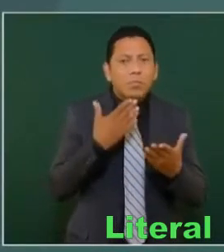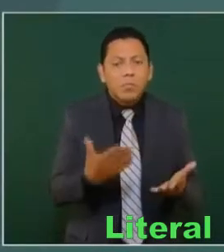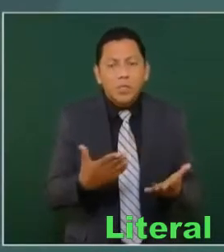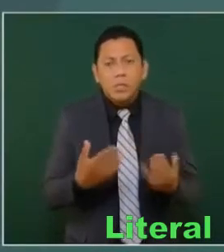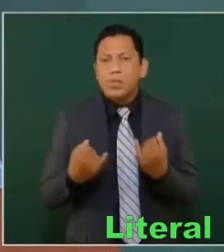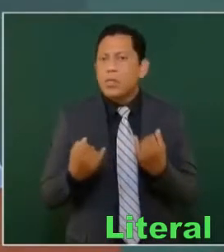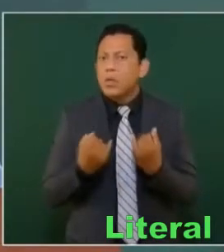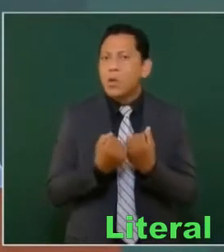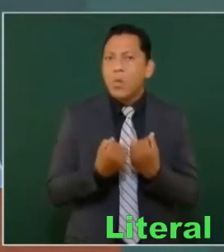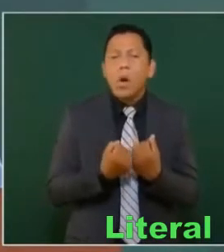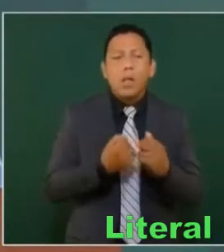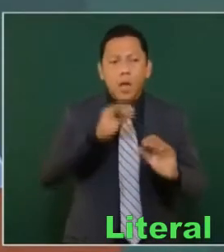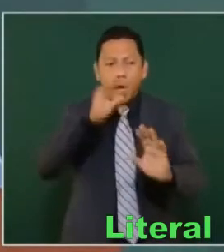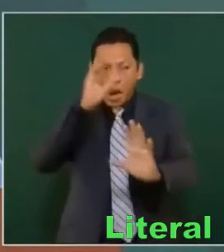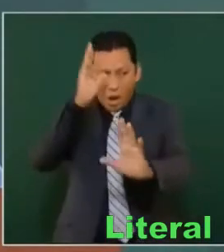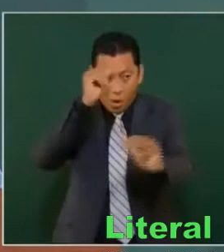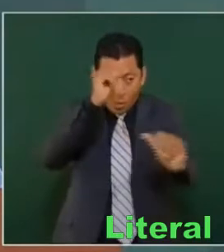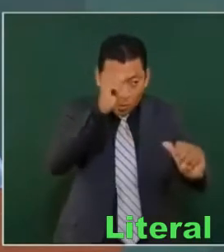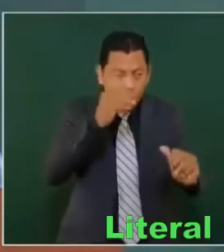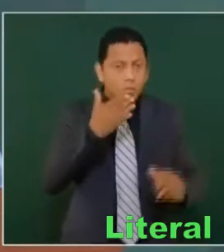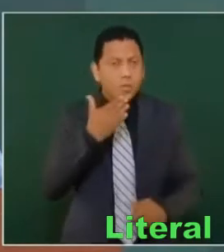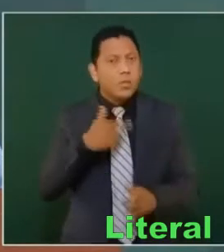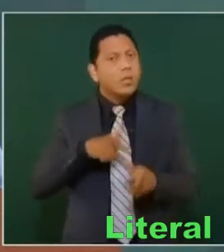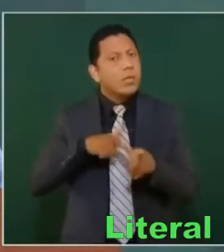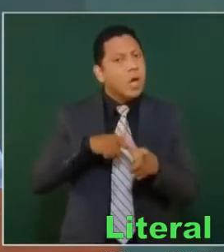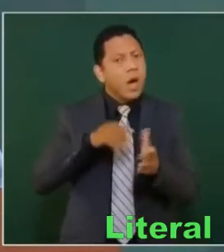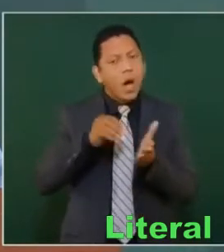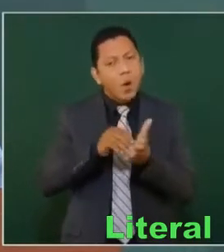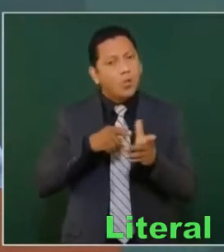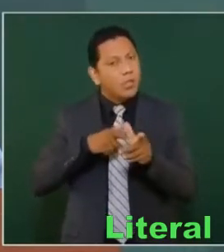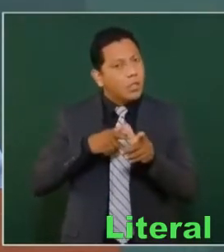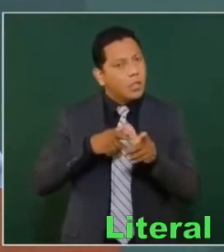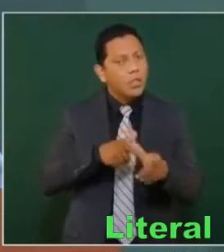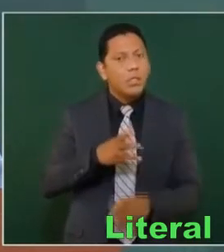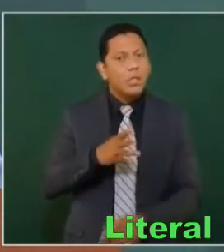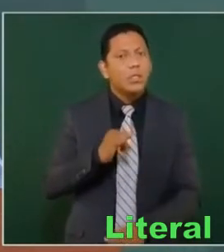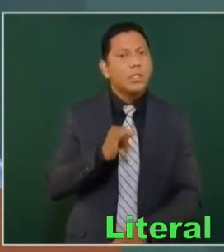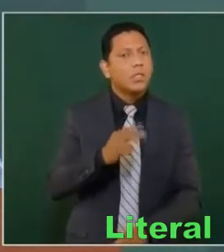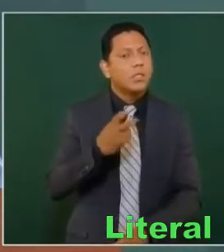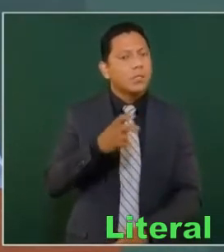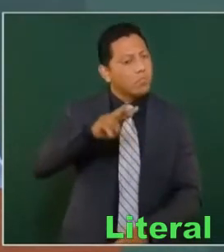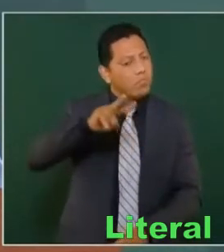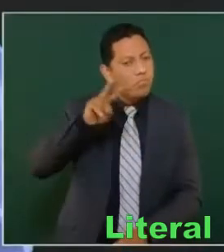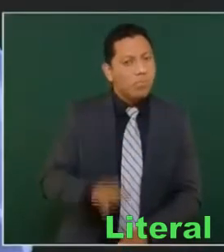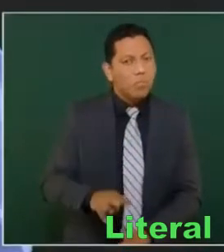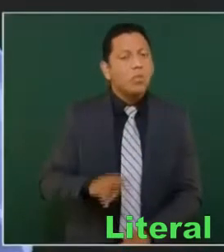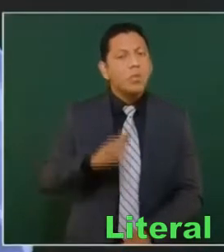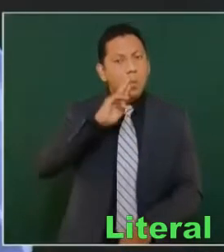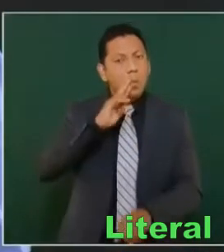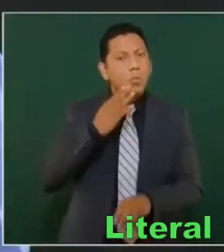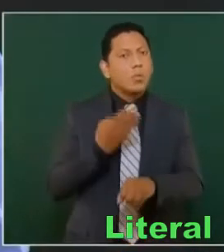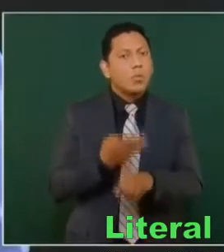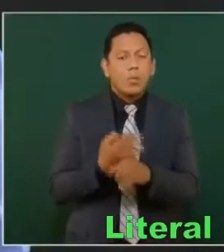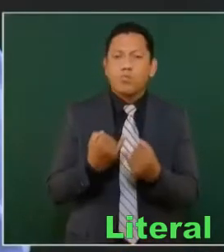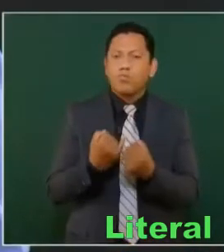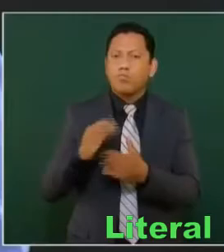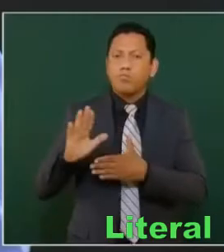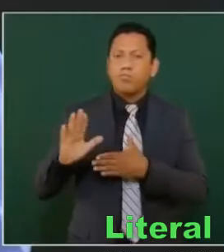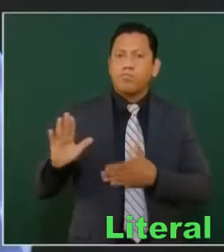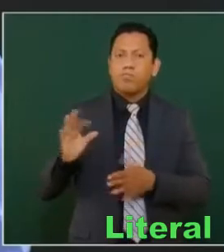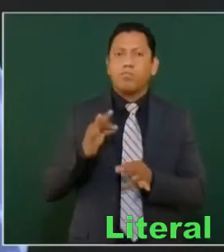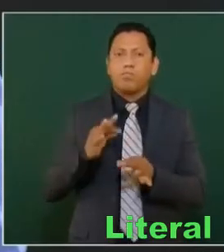construcción de acuerdos. Seguiremos por esa ruta, es nuestra convicción, es nuestro compromiso.